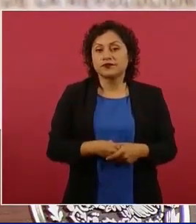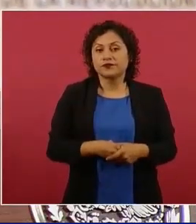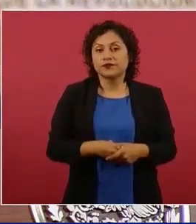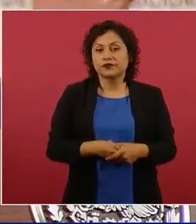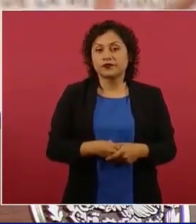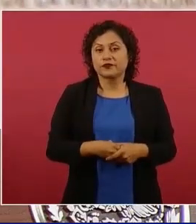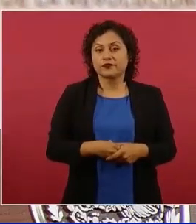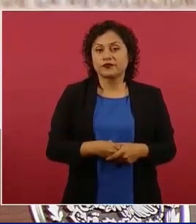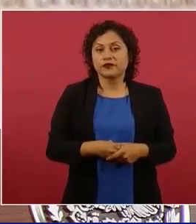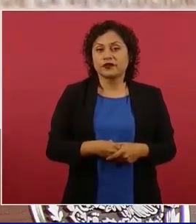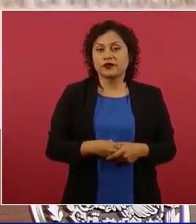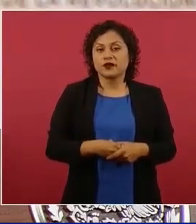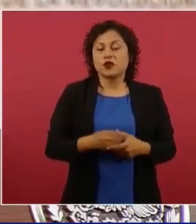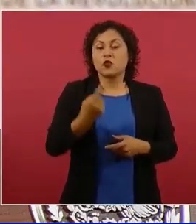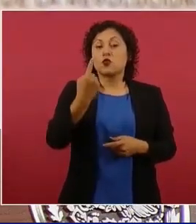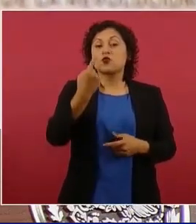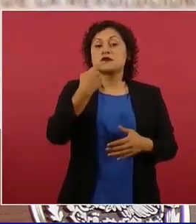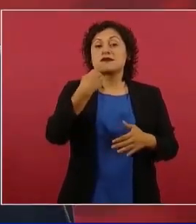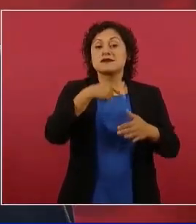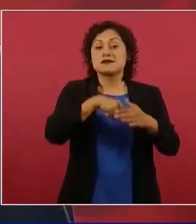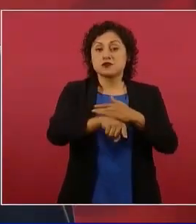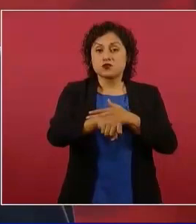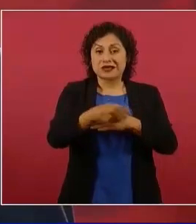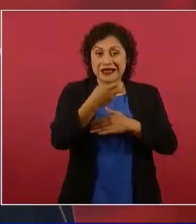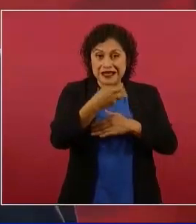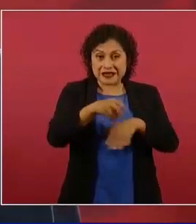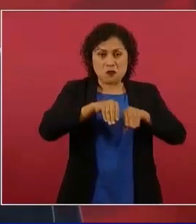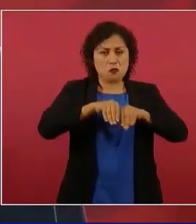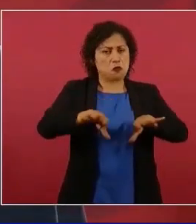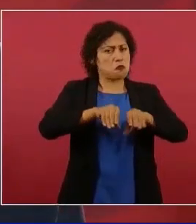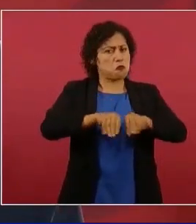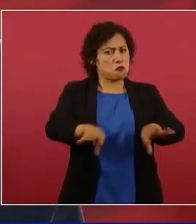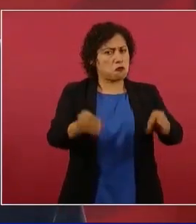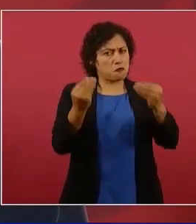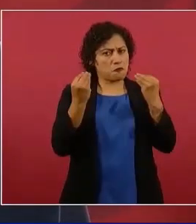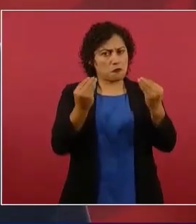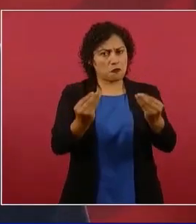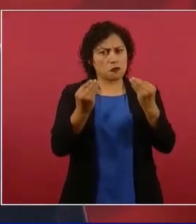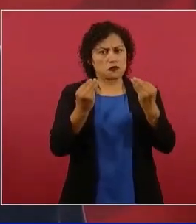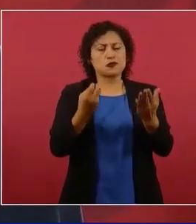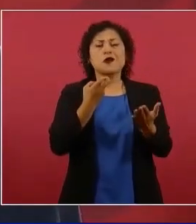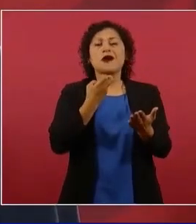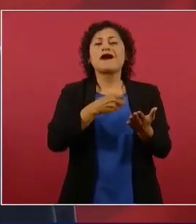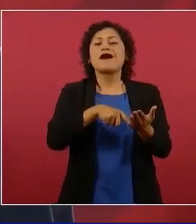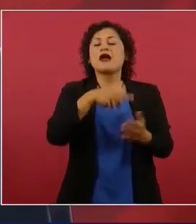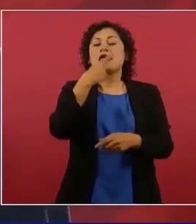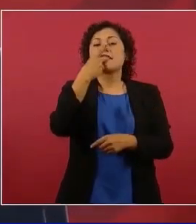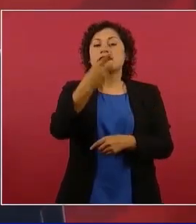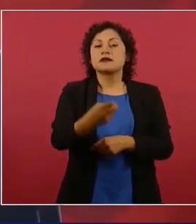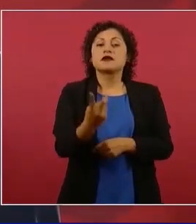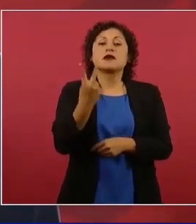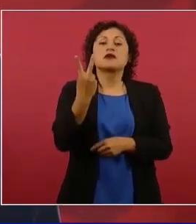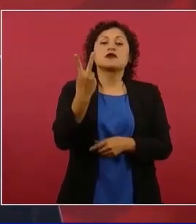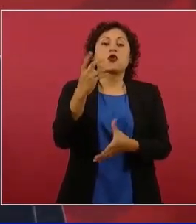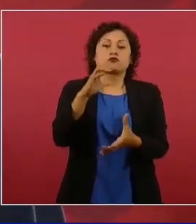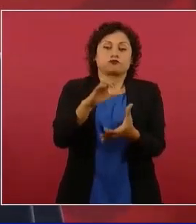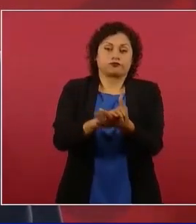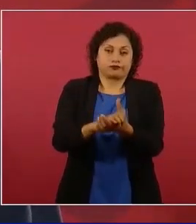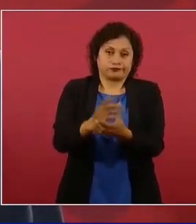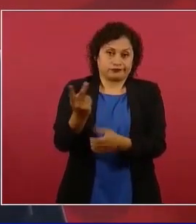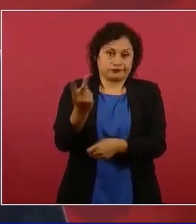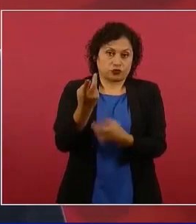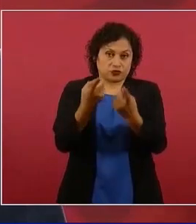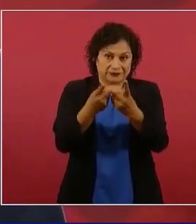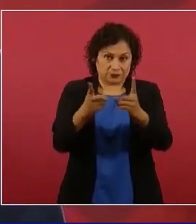muy publicitada de unos esposos divorciados